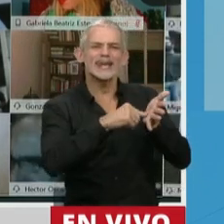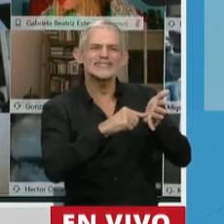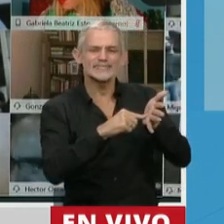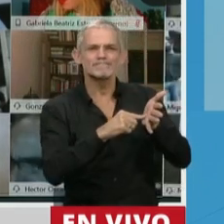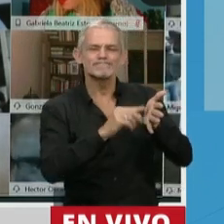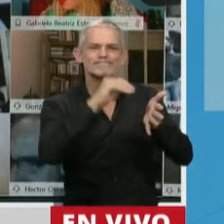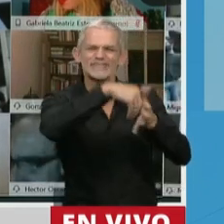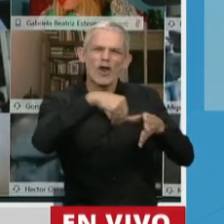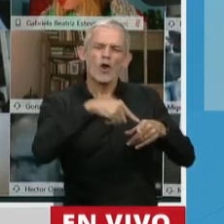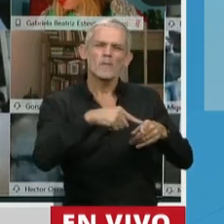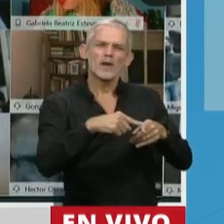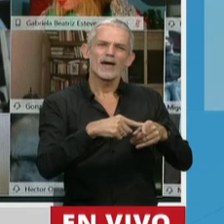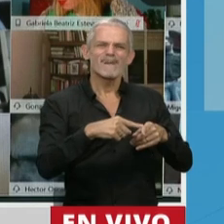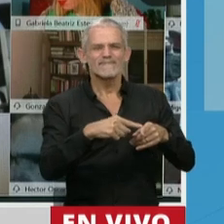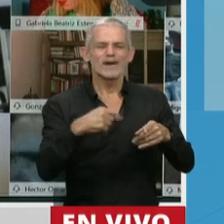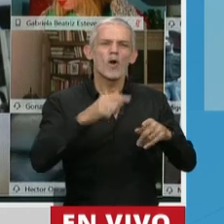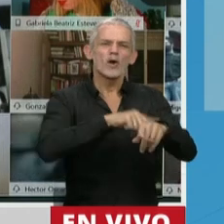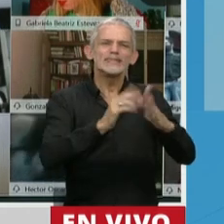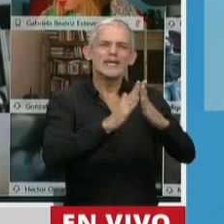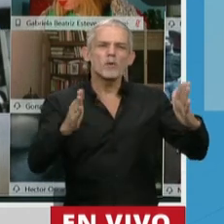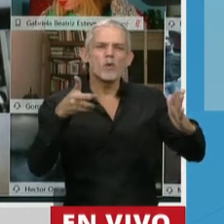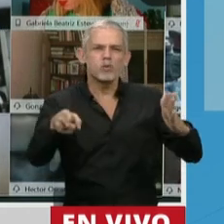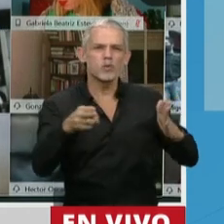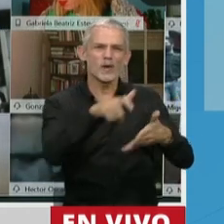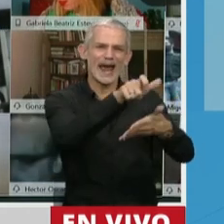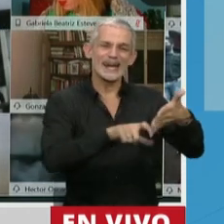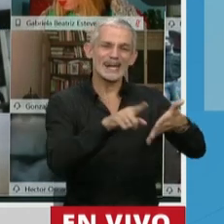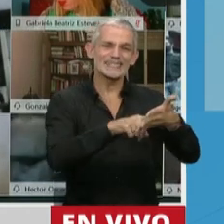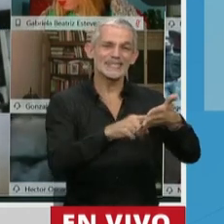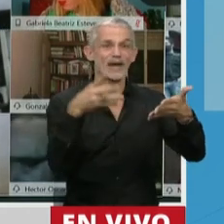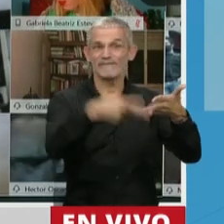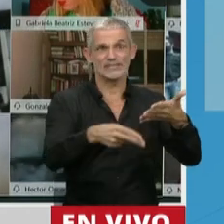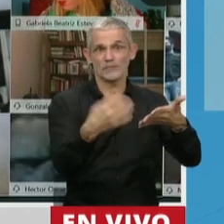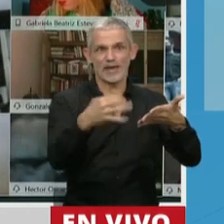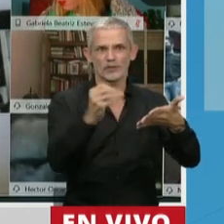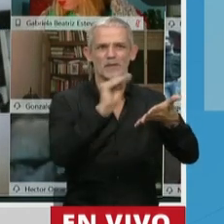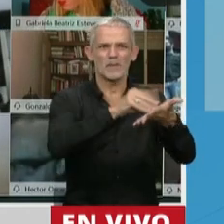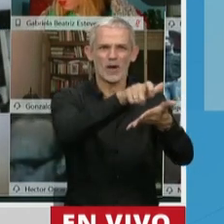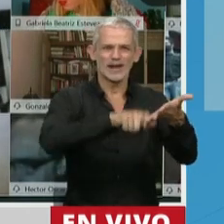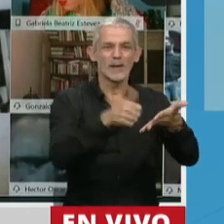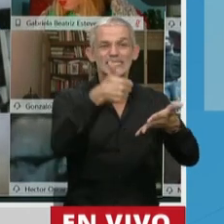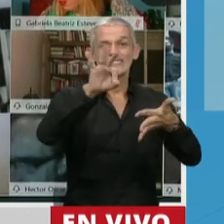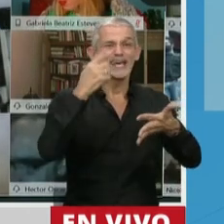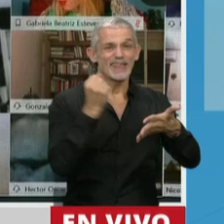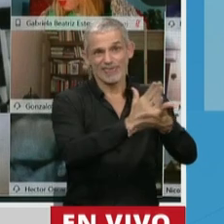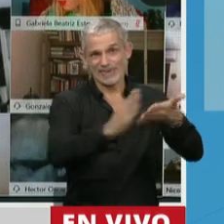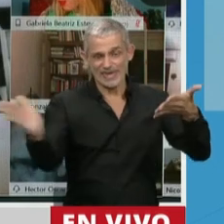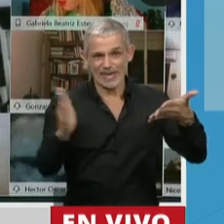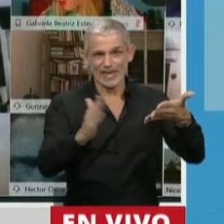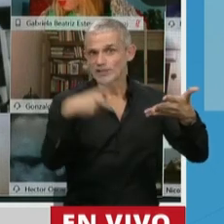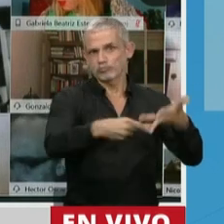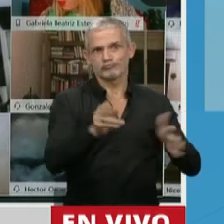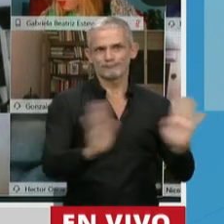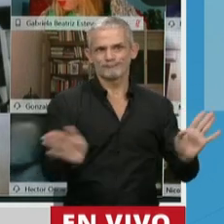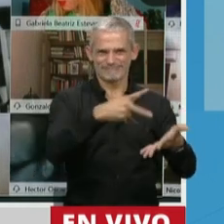se hubiera incorporado un plazo de caducidad para las recetas médicas digitales, que nosotros lo establecíamos en 60 días, como así